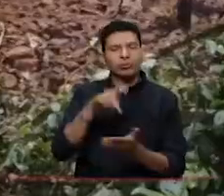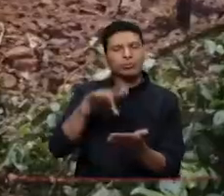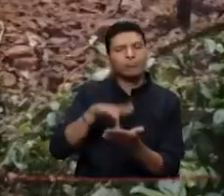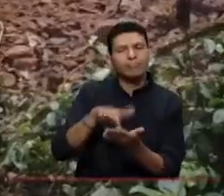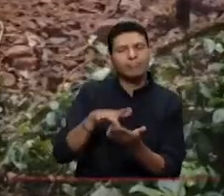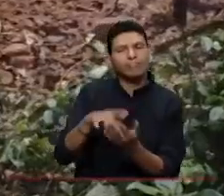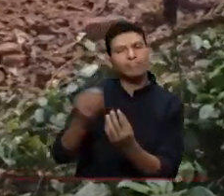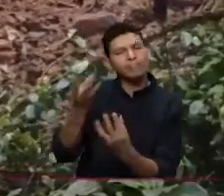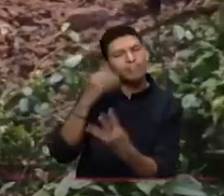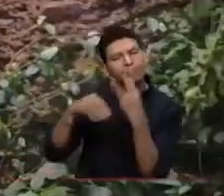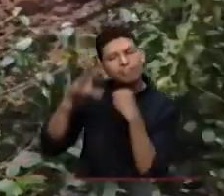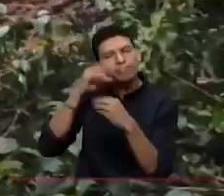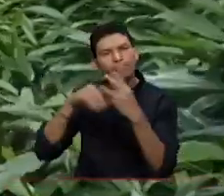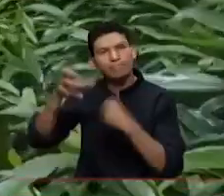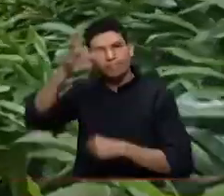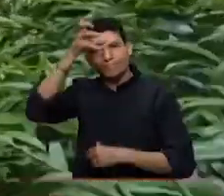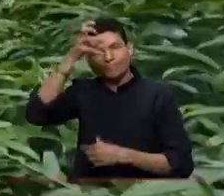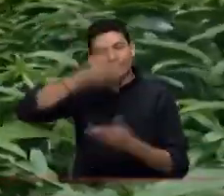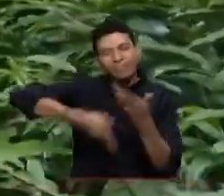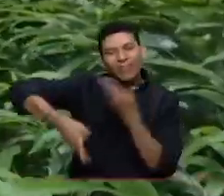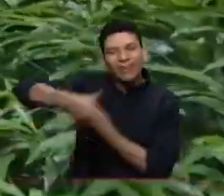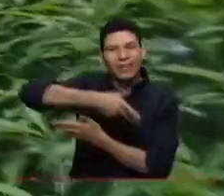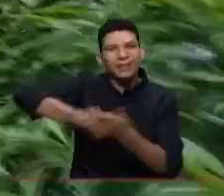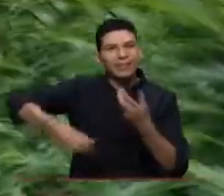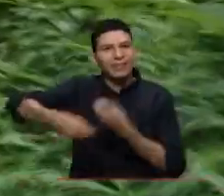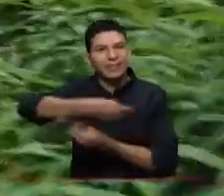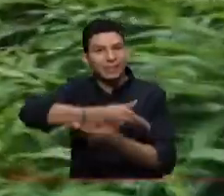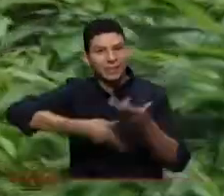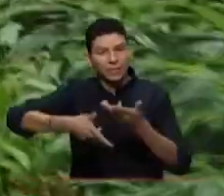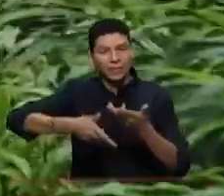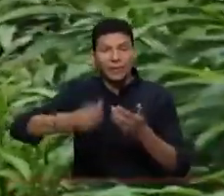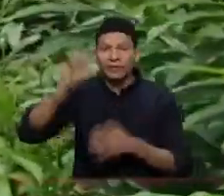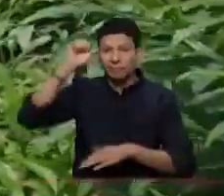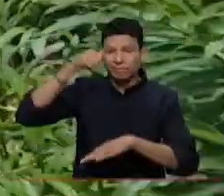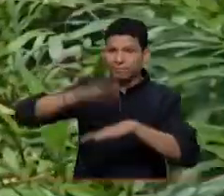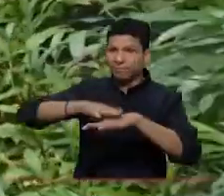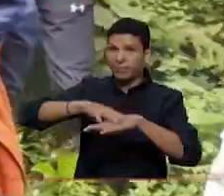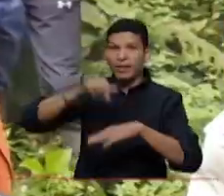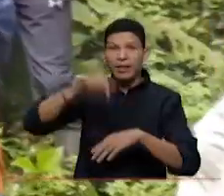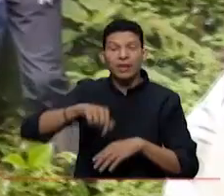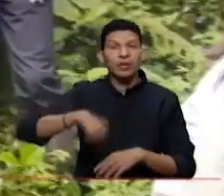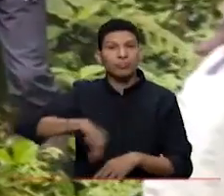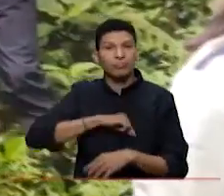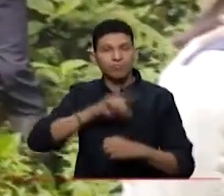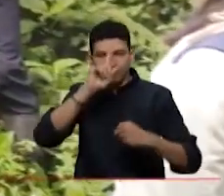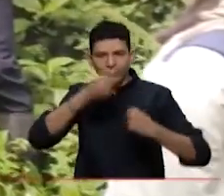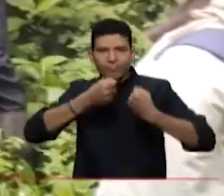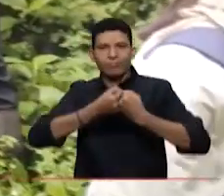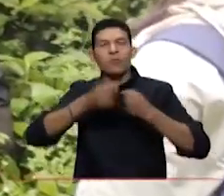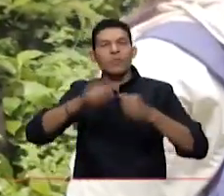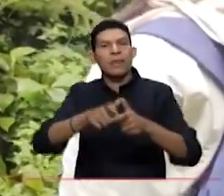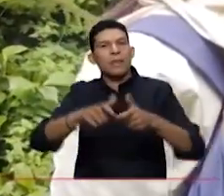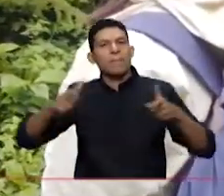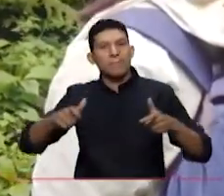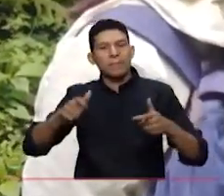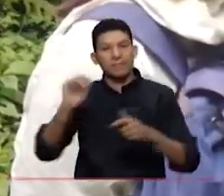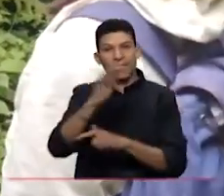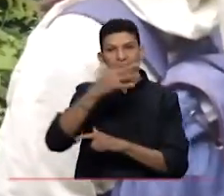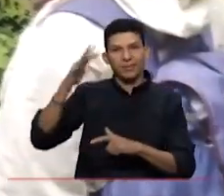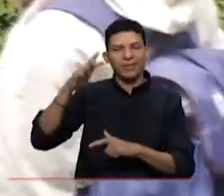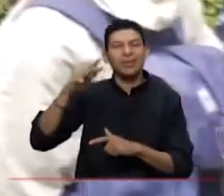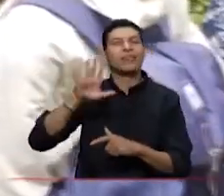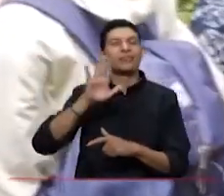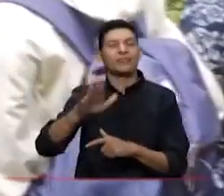mejor de cada experiencia y conocimiento compartido. Recordemos que actualmente se lleva a cabo un convenio para la ampliación del Parque Natural